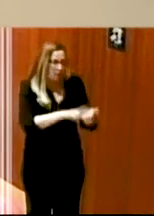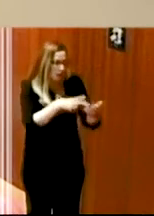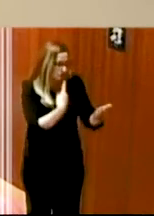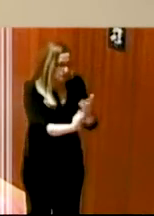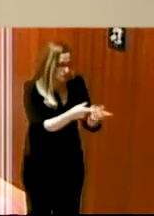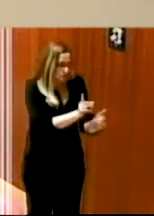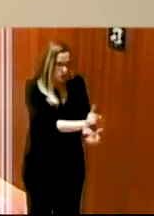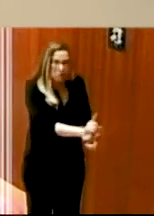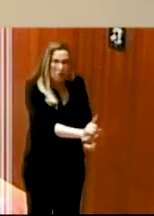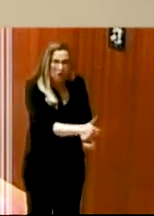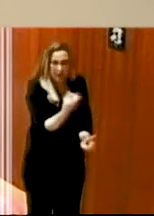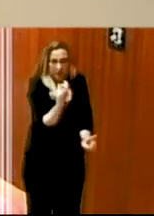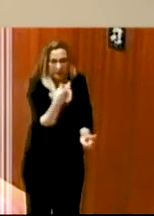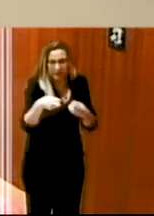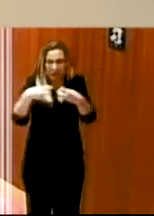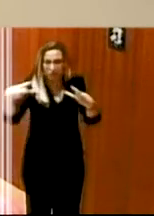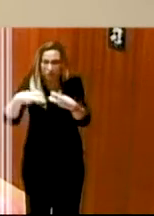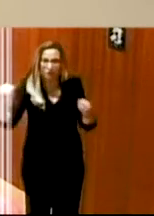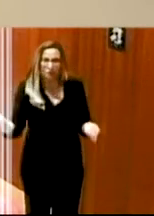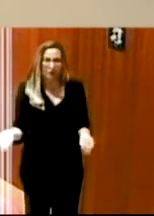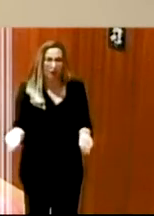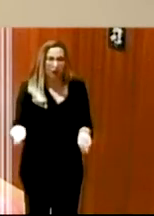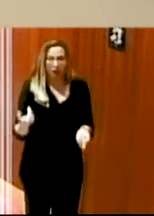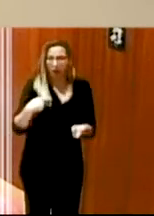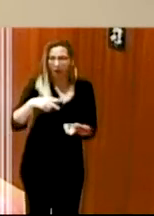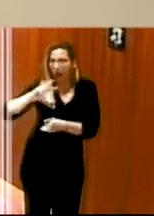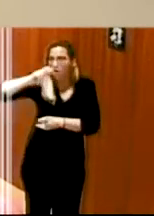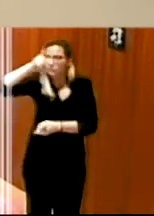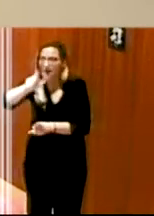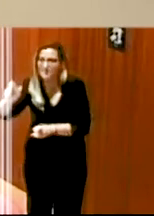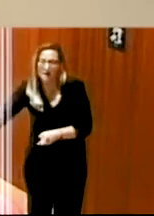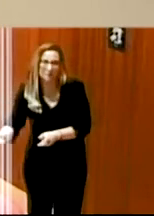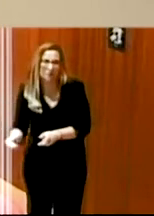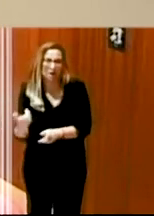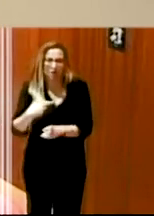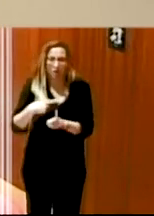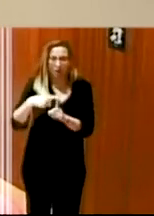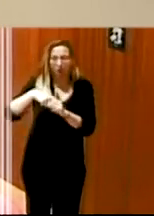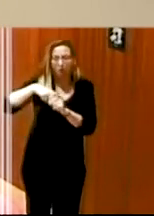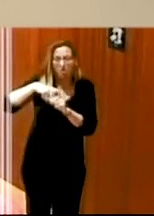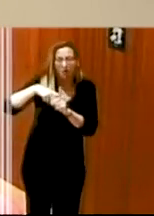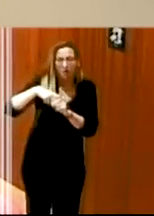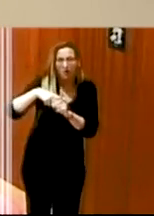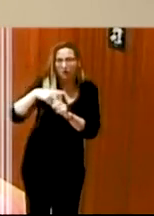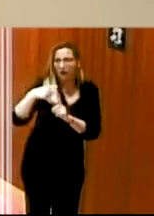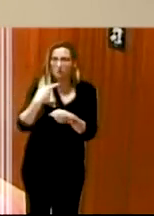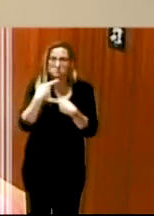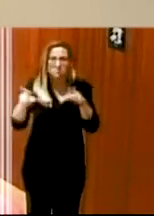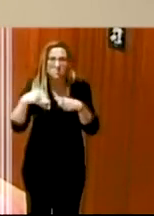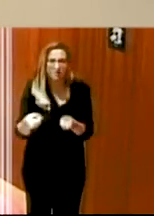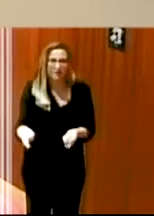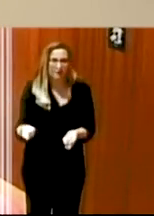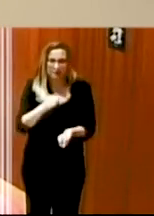subtitulado o lo que quiere es otro tipo. Hay personas con distintos grados de autonomía también y igual que